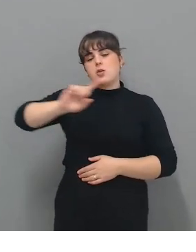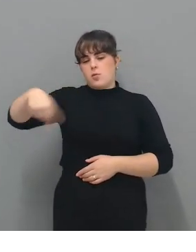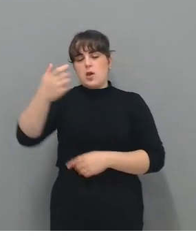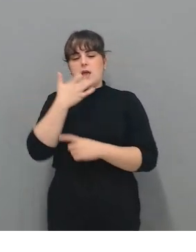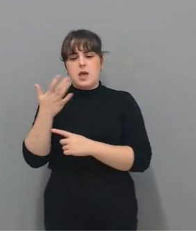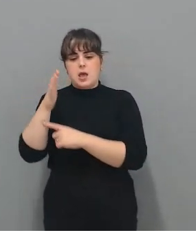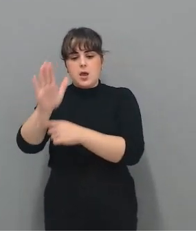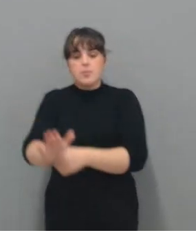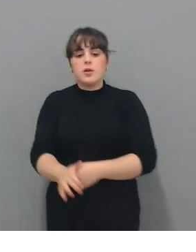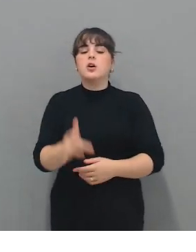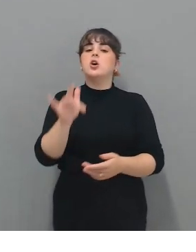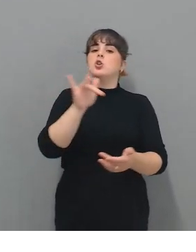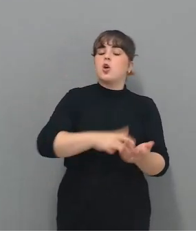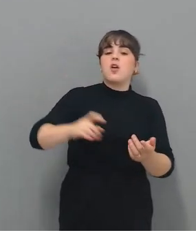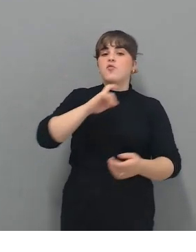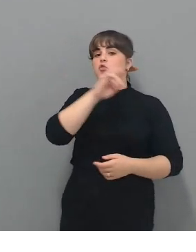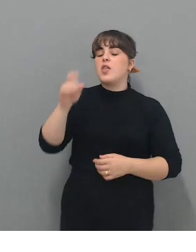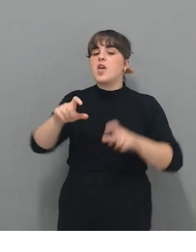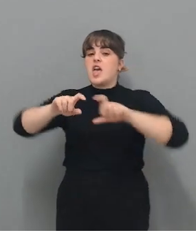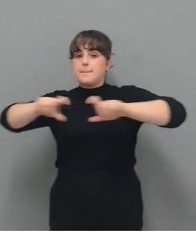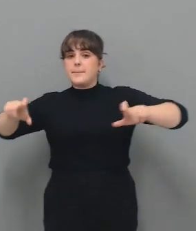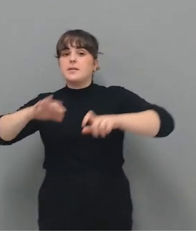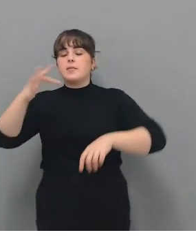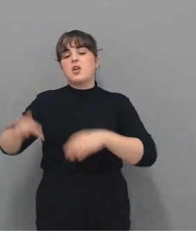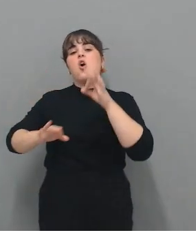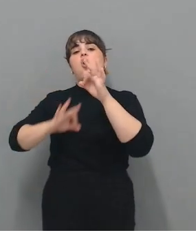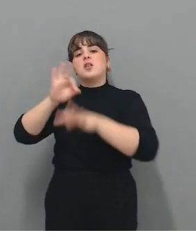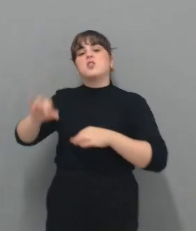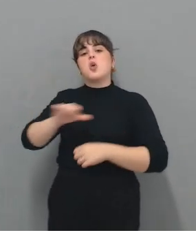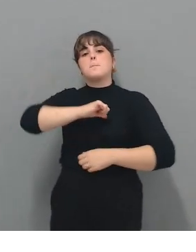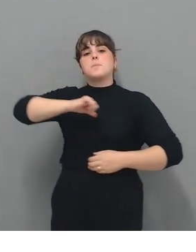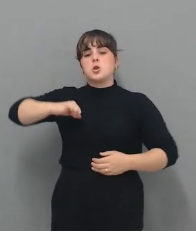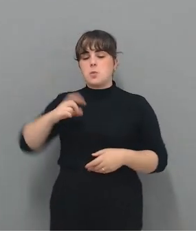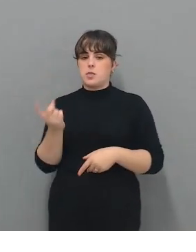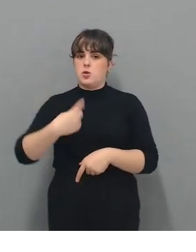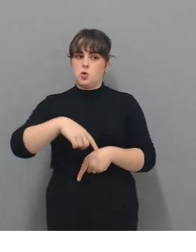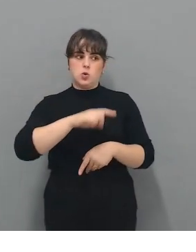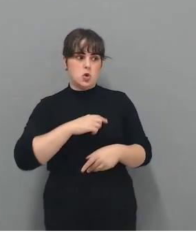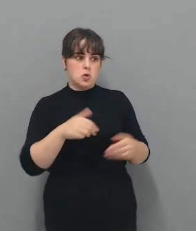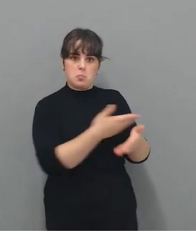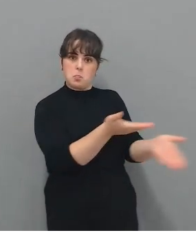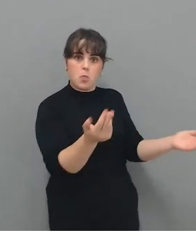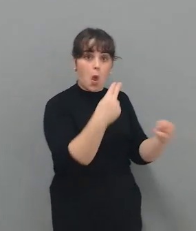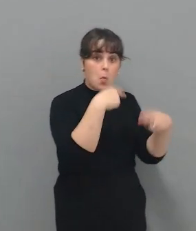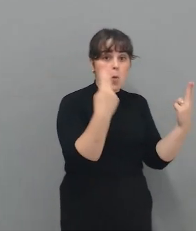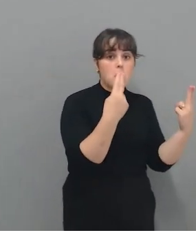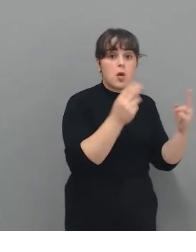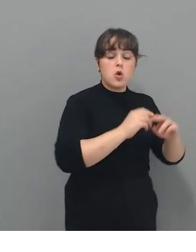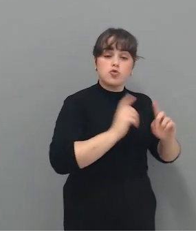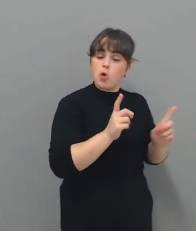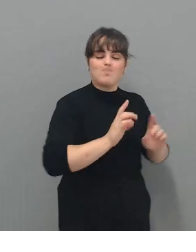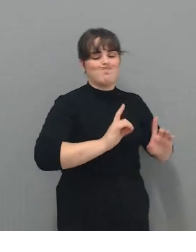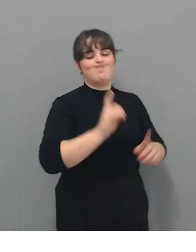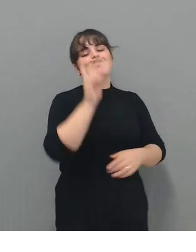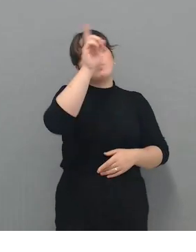Llegando a las fundaciones, a las empresas y organismos privados. No solo nos dirigimos a los entes públicos, sino que en los entes privados es importante